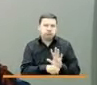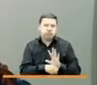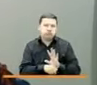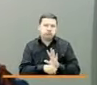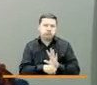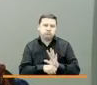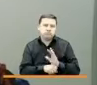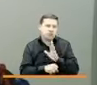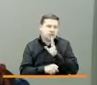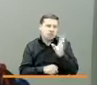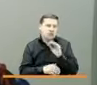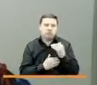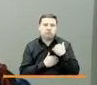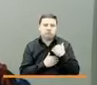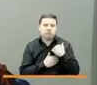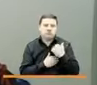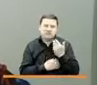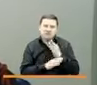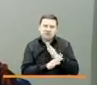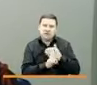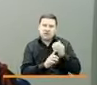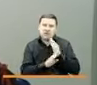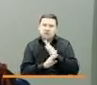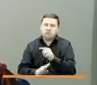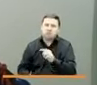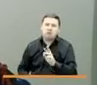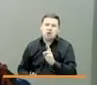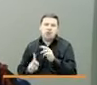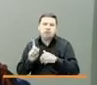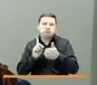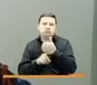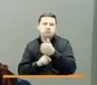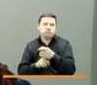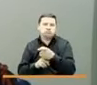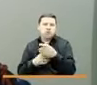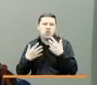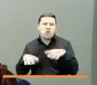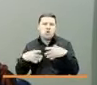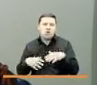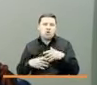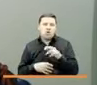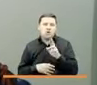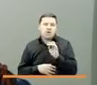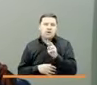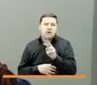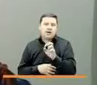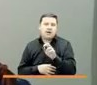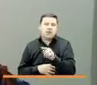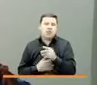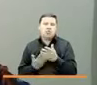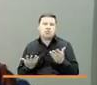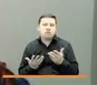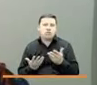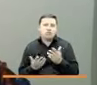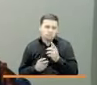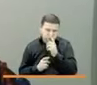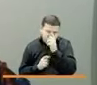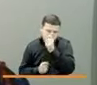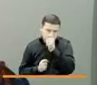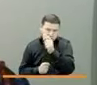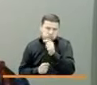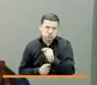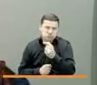la responsabilidad y la bioseguridad logramos hacer un evento en Rivera donde le rendimos un homenaje